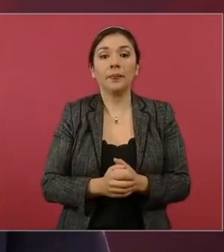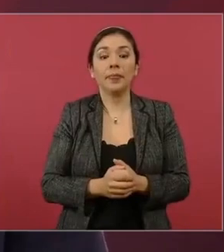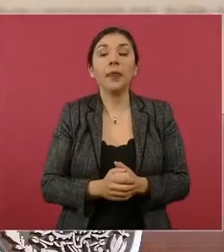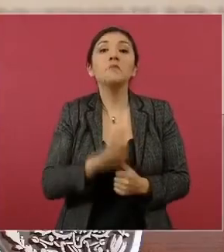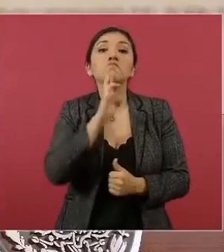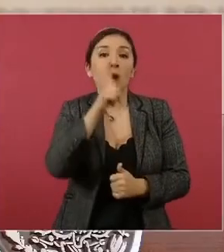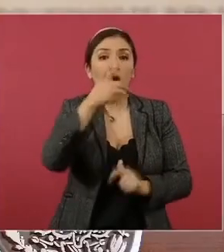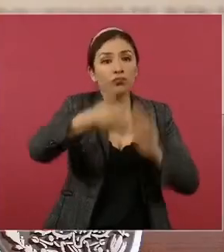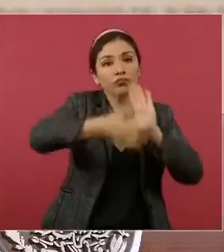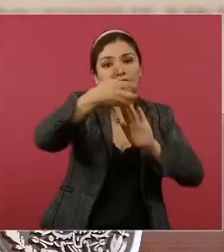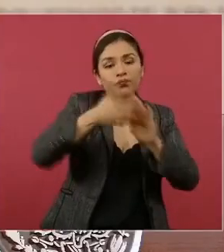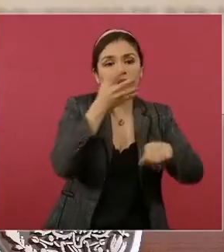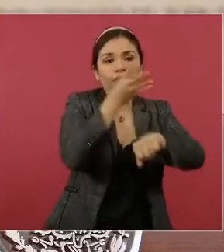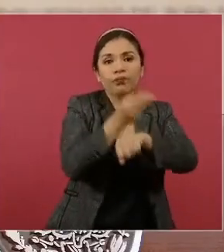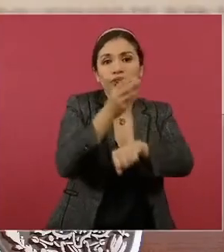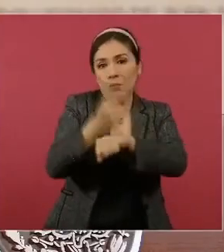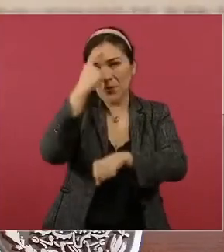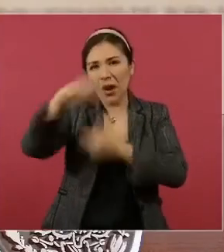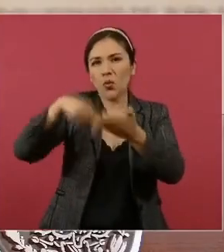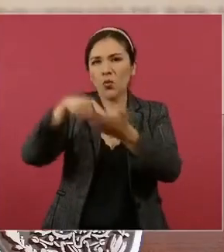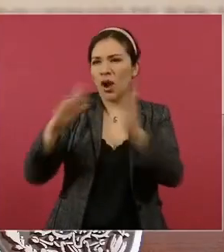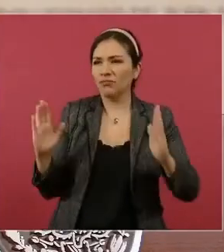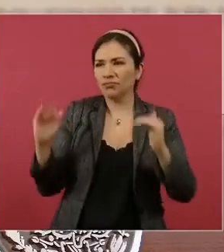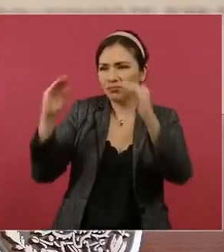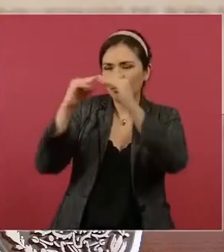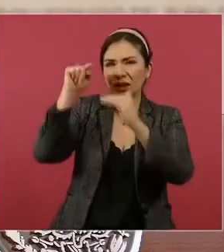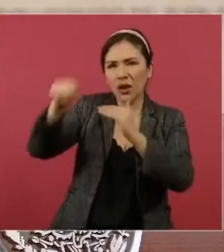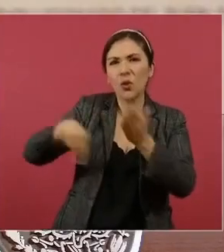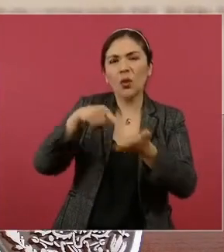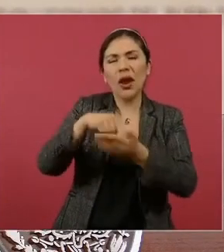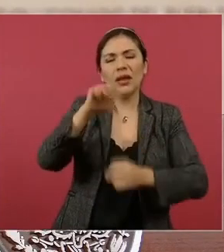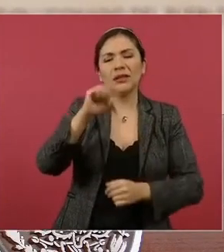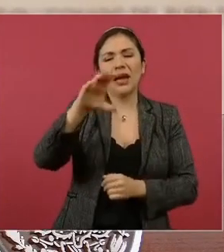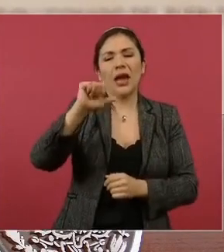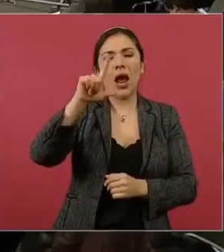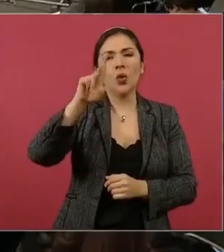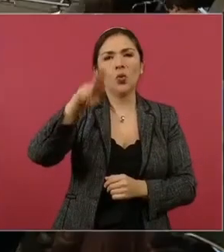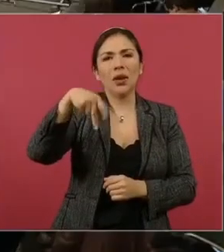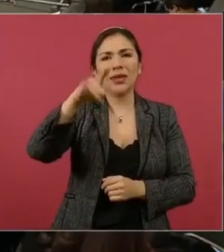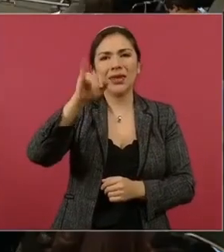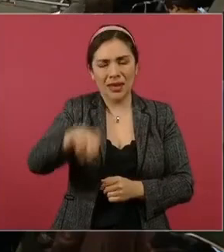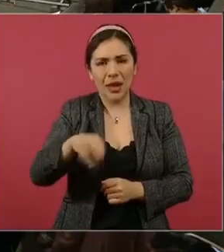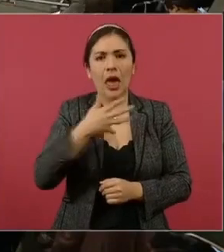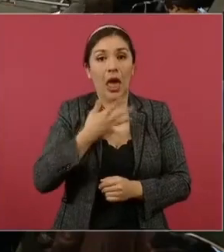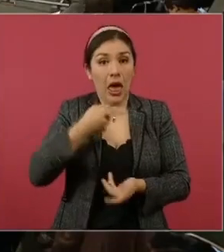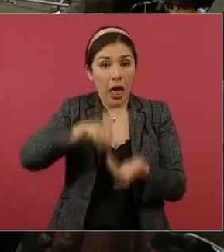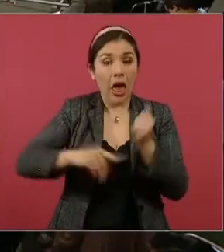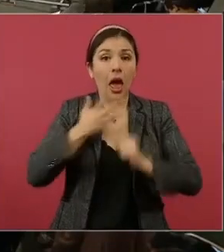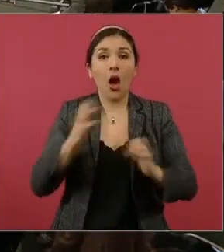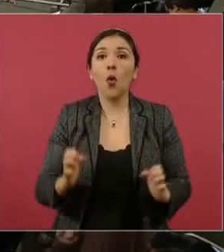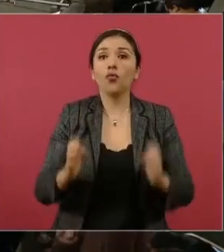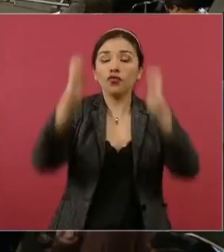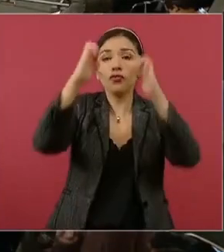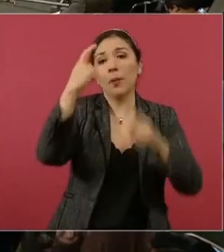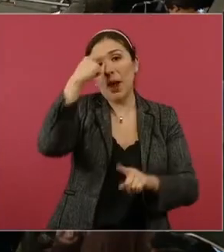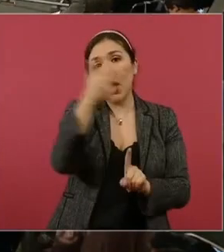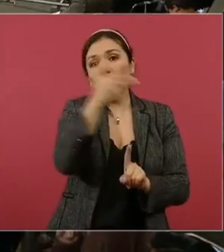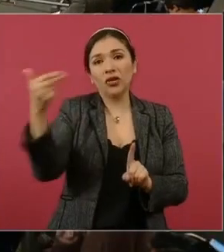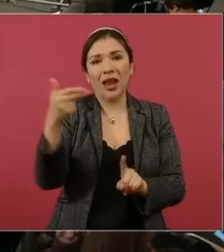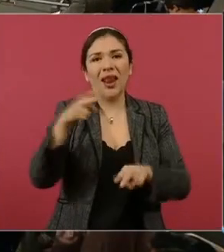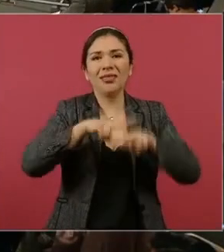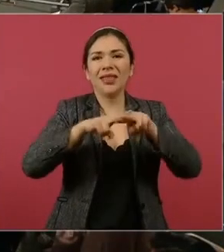construyen Cadvis, en las zonas arqueológicas de Esná y Escalunquín. En Esná se edifica un hotel Tren Maya.